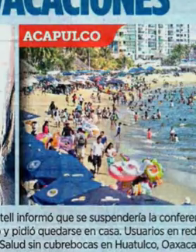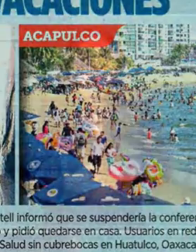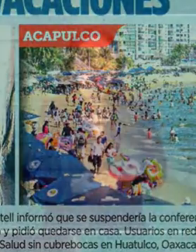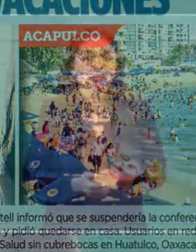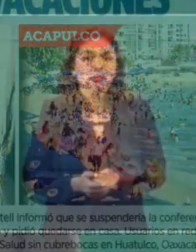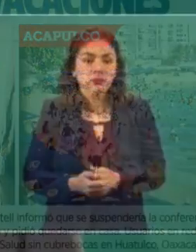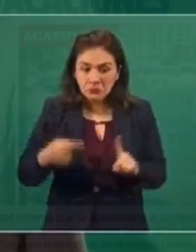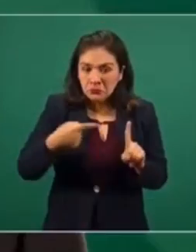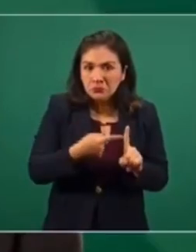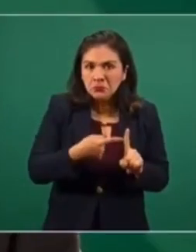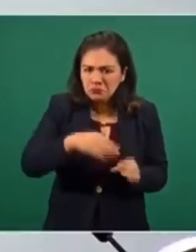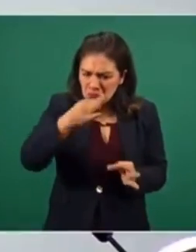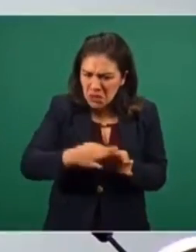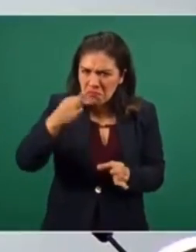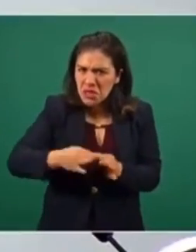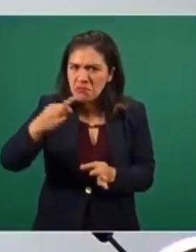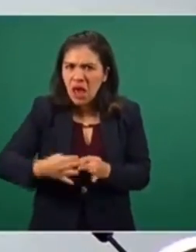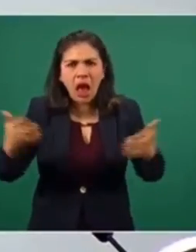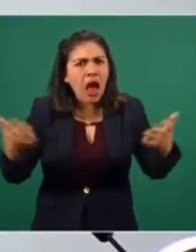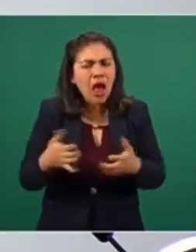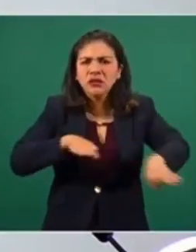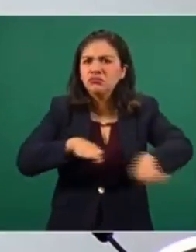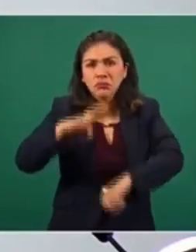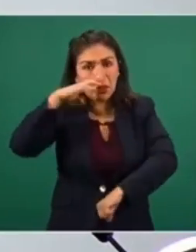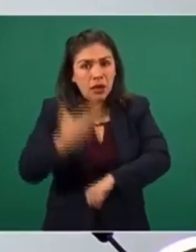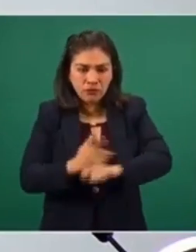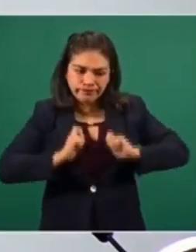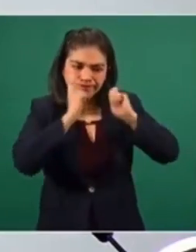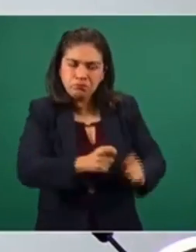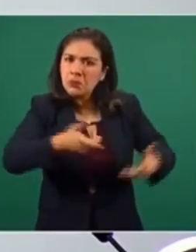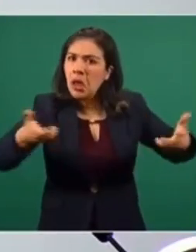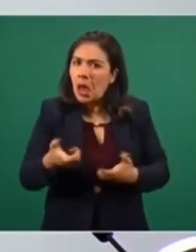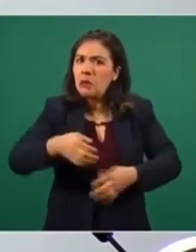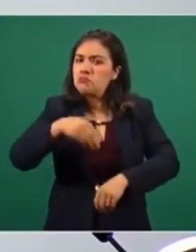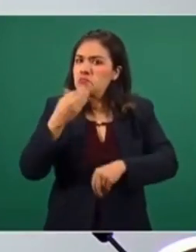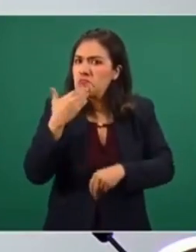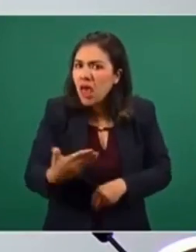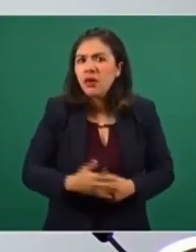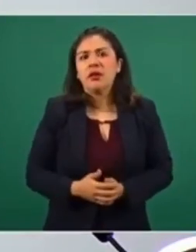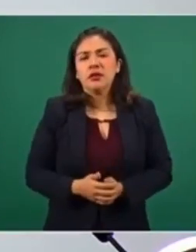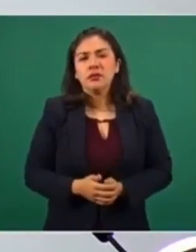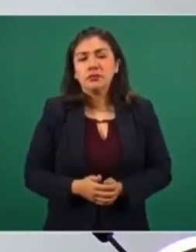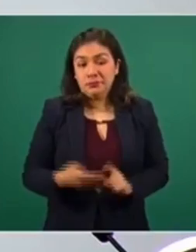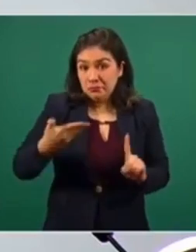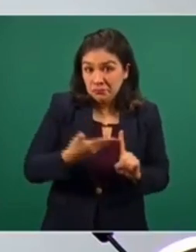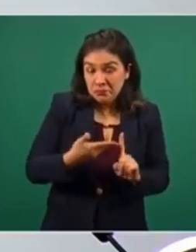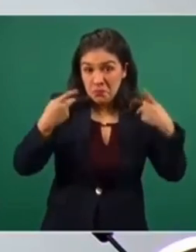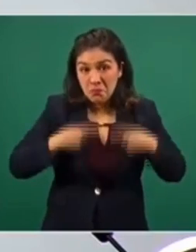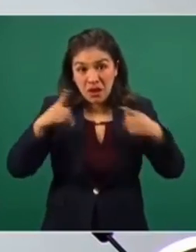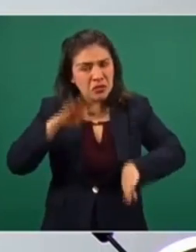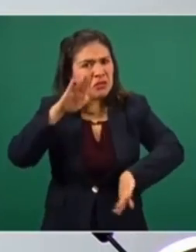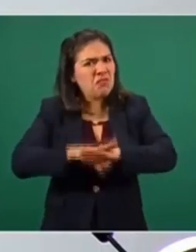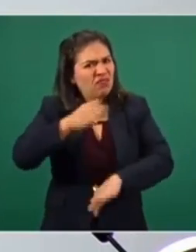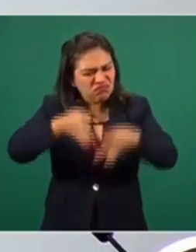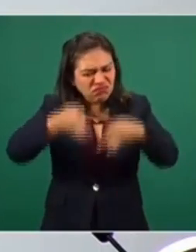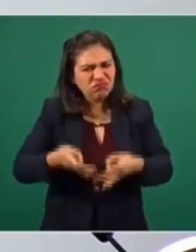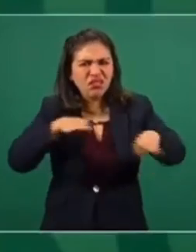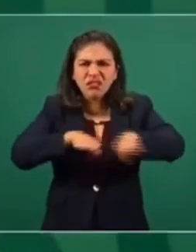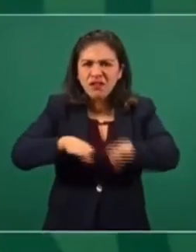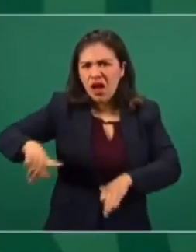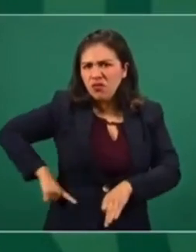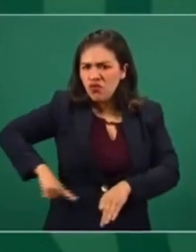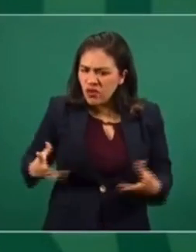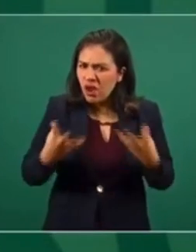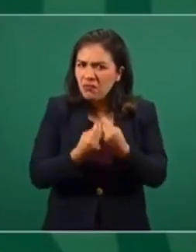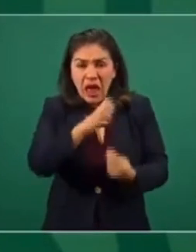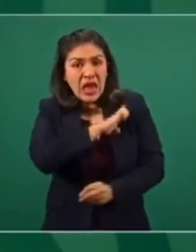Que ha estado cumpliendo cabalmente con su responsabilidad, que es un muy buen servidor público, un